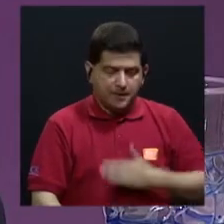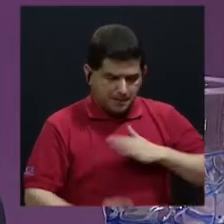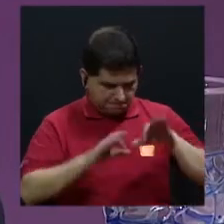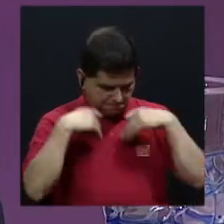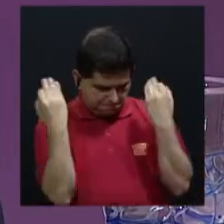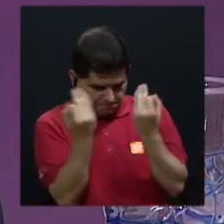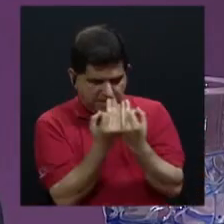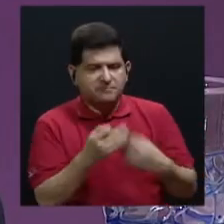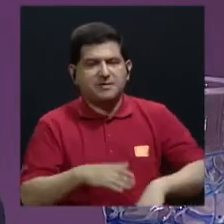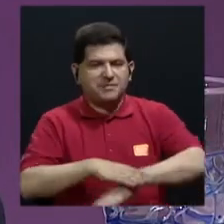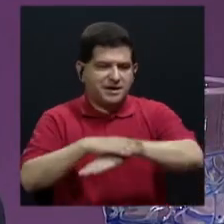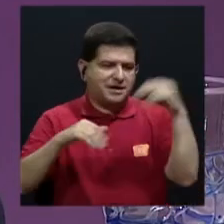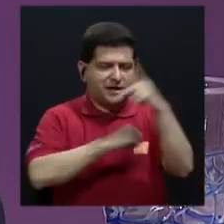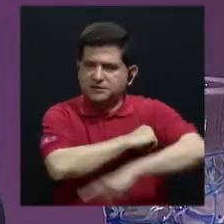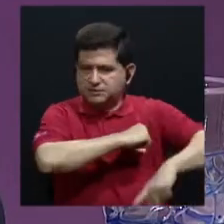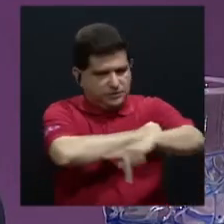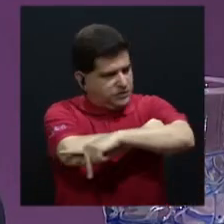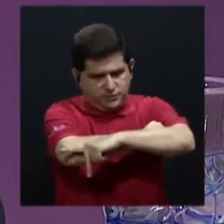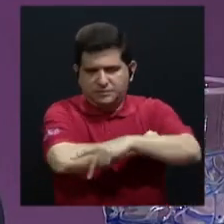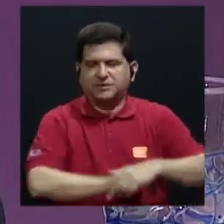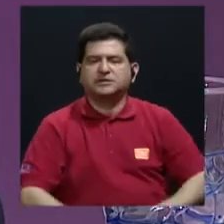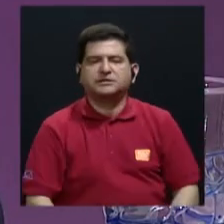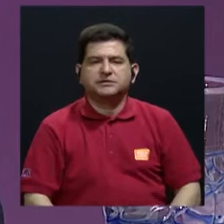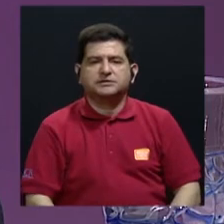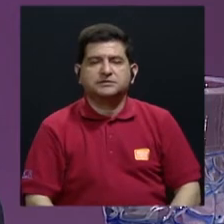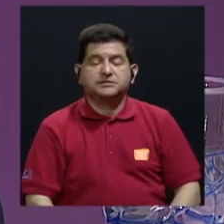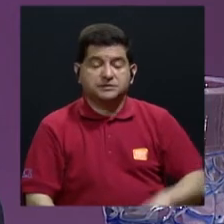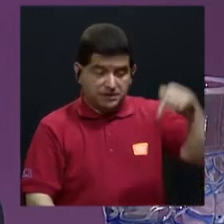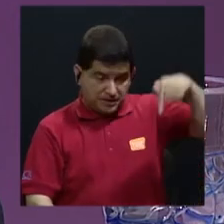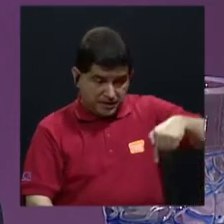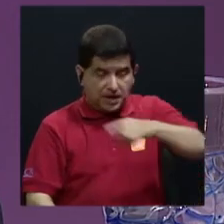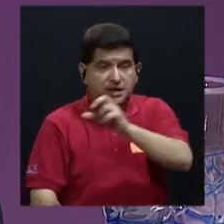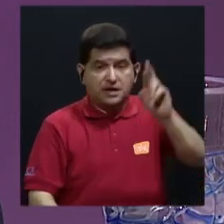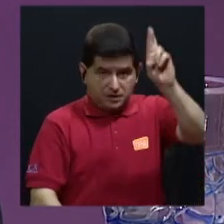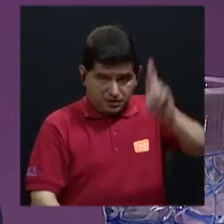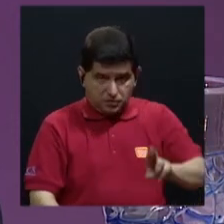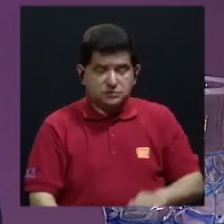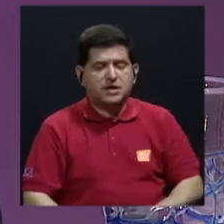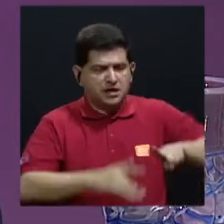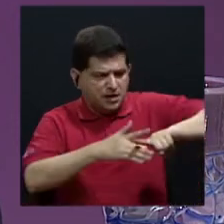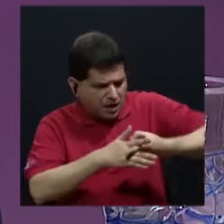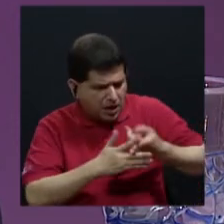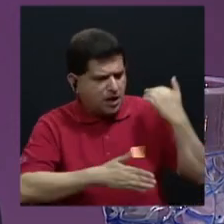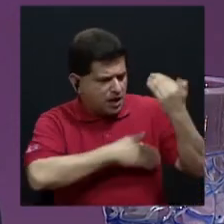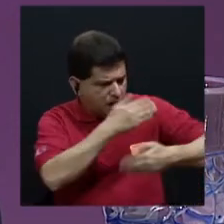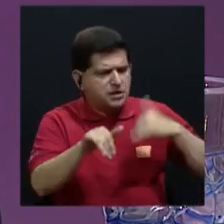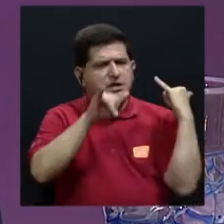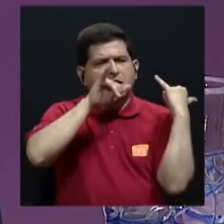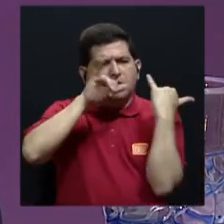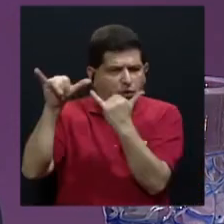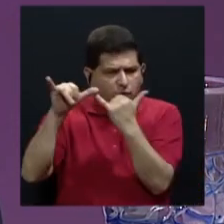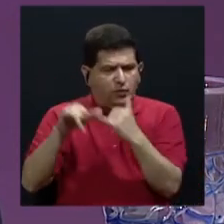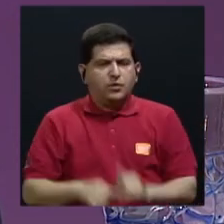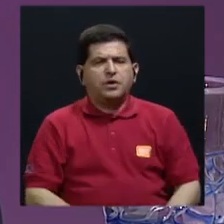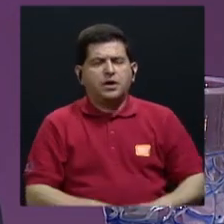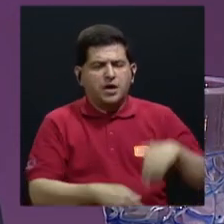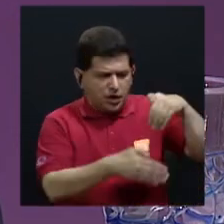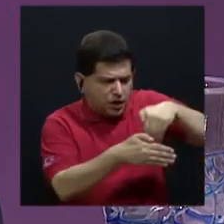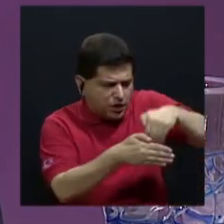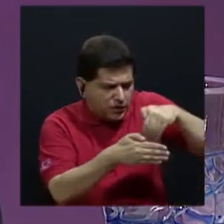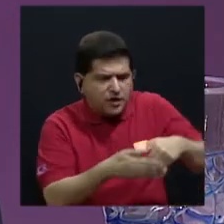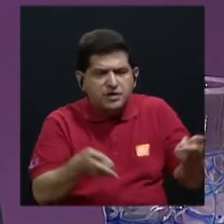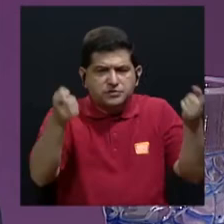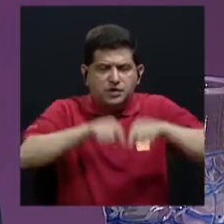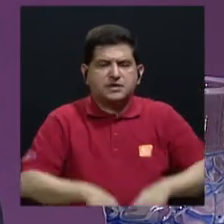familia salió al exilio. Y desde acá, desde Costa Rica, iniciamos un proceso de denuncia y de documentación del